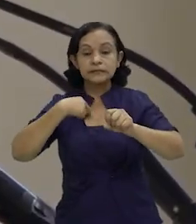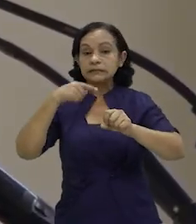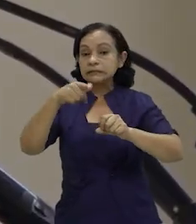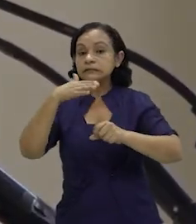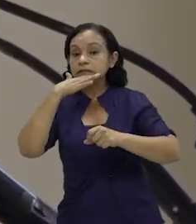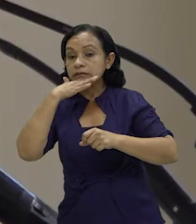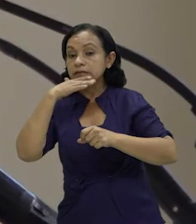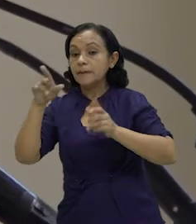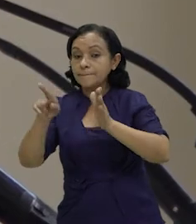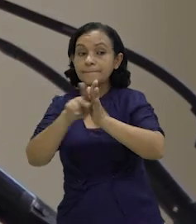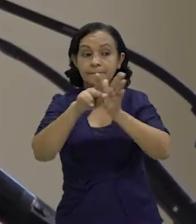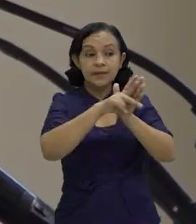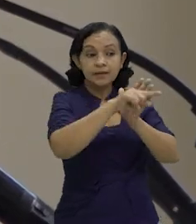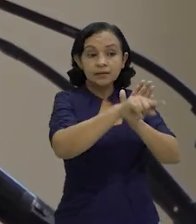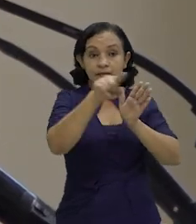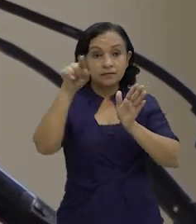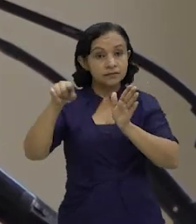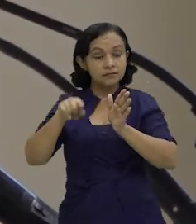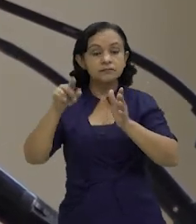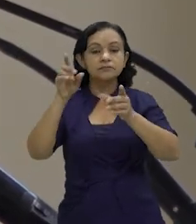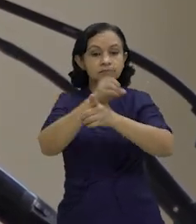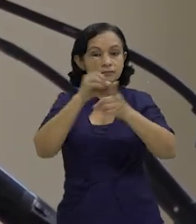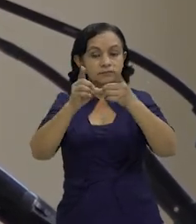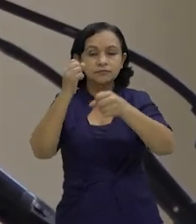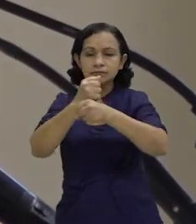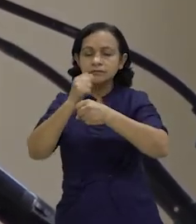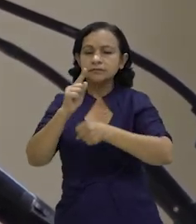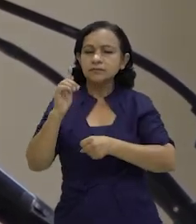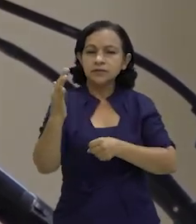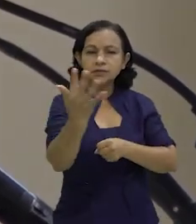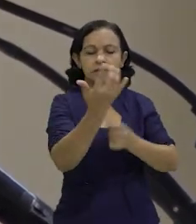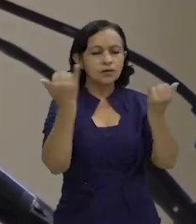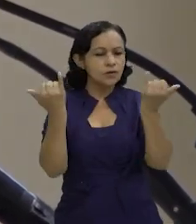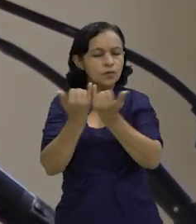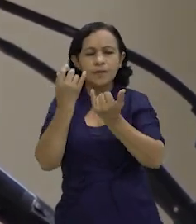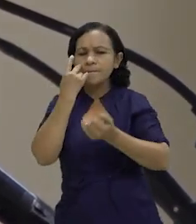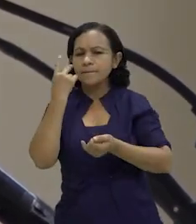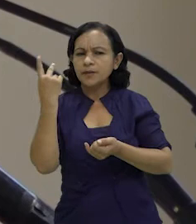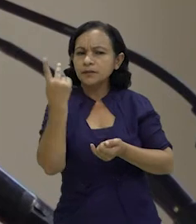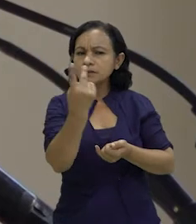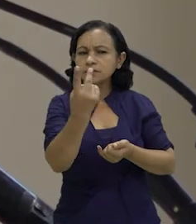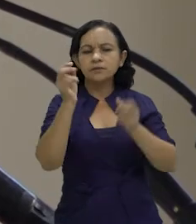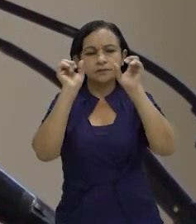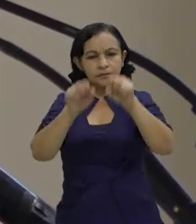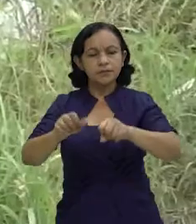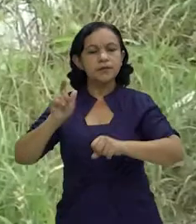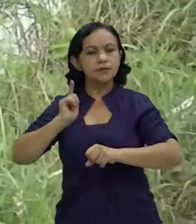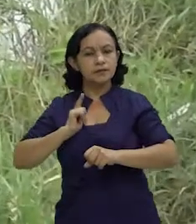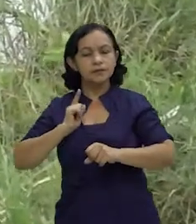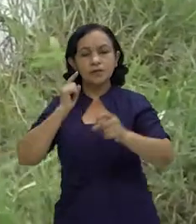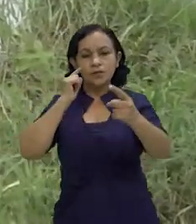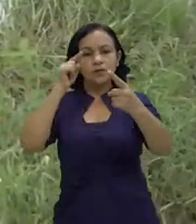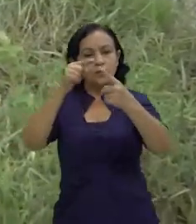genera el riesgo, en los cuales tenemos que trabajar todos con la misma visión para lograr